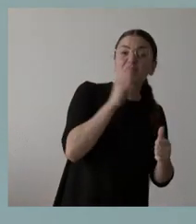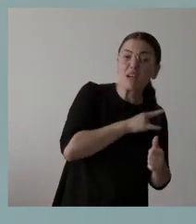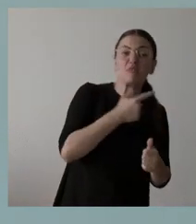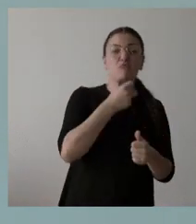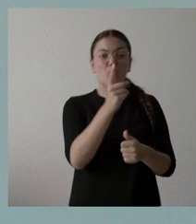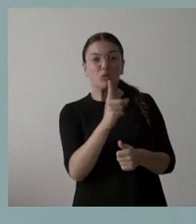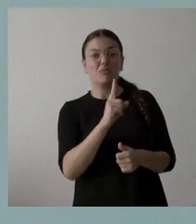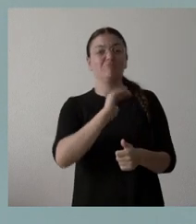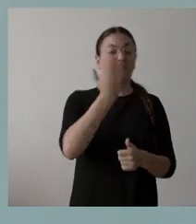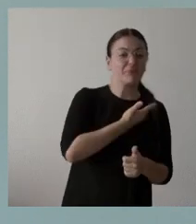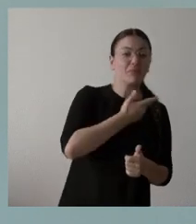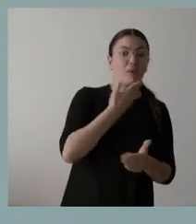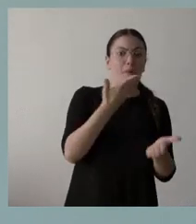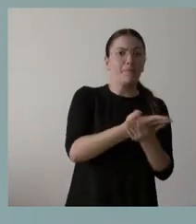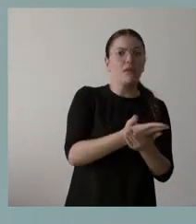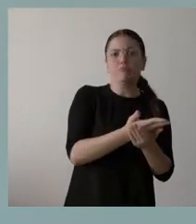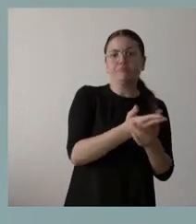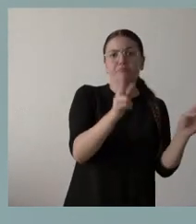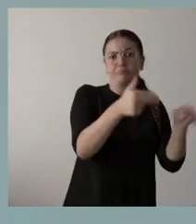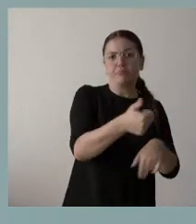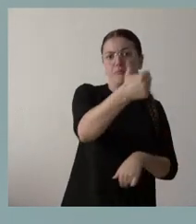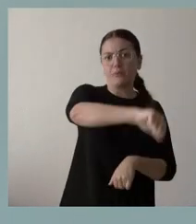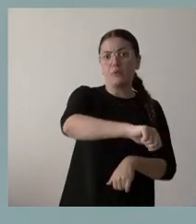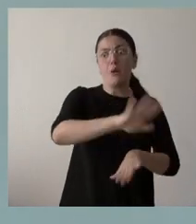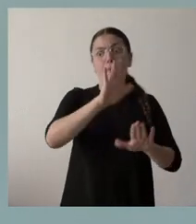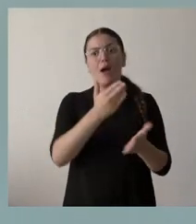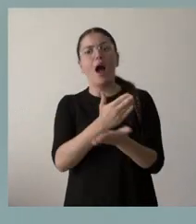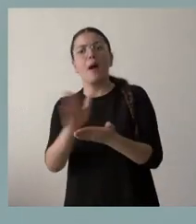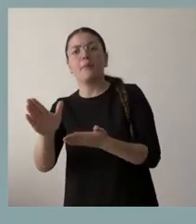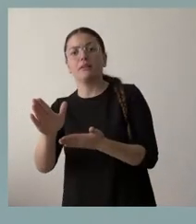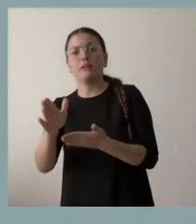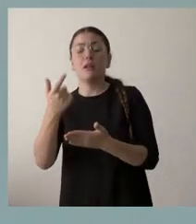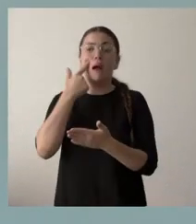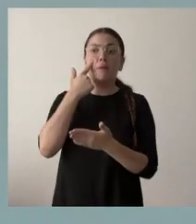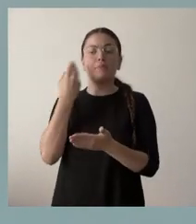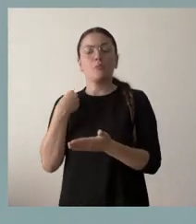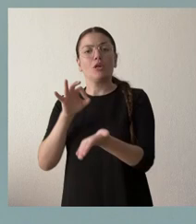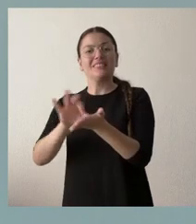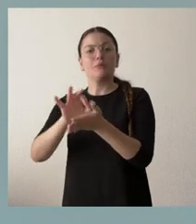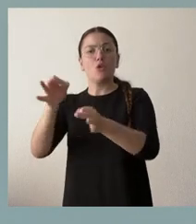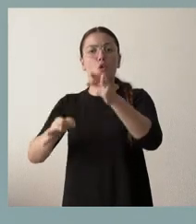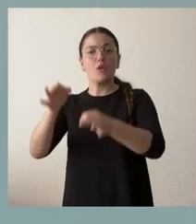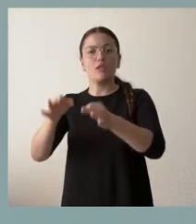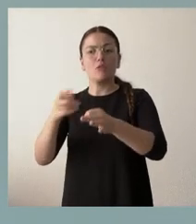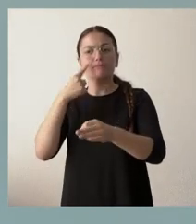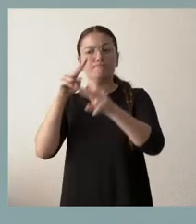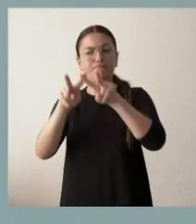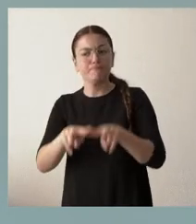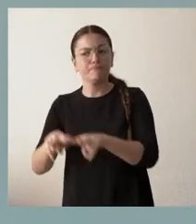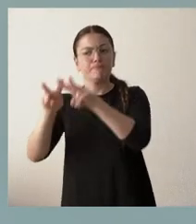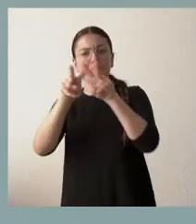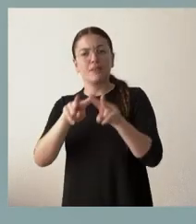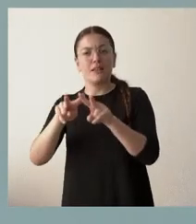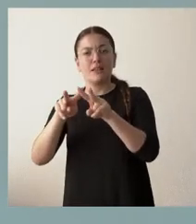Gobierno su retirada y otra cuestión distinta es ver cómo los servicios jurídicos analizan si